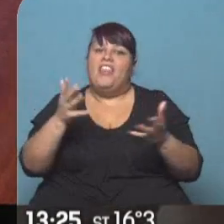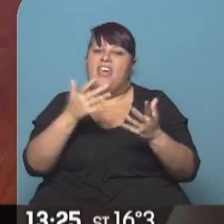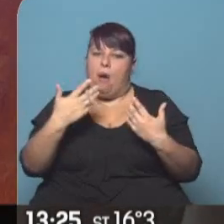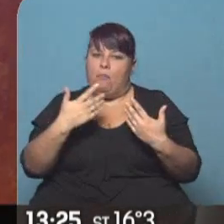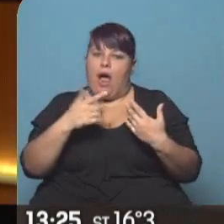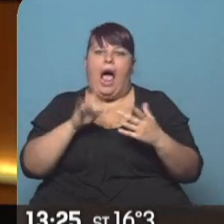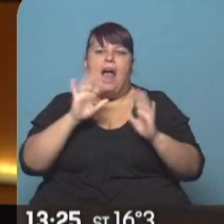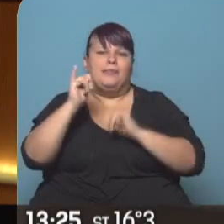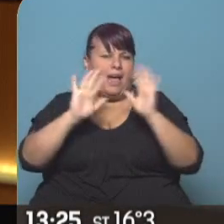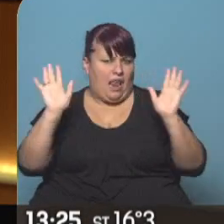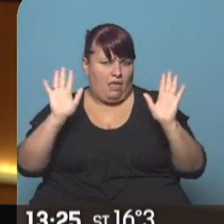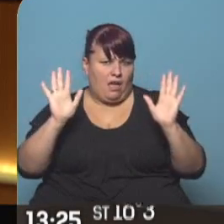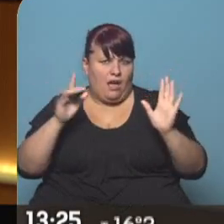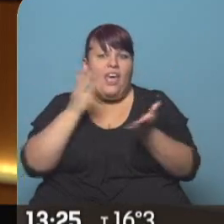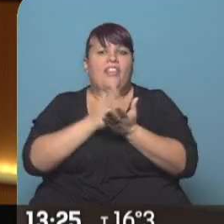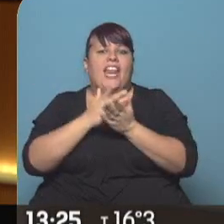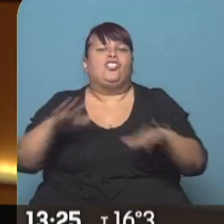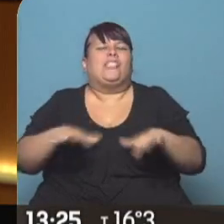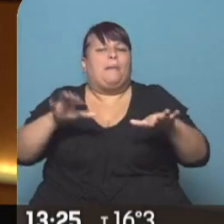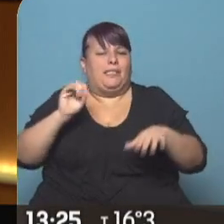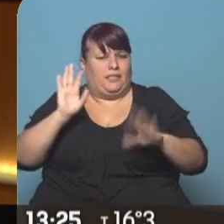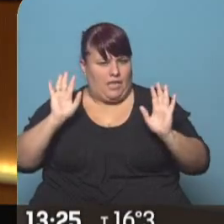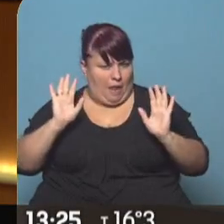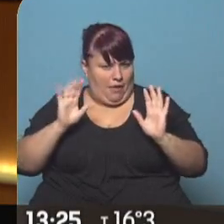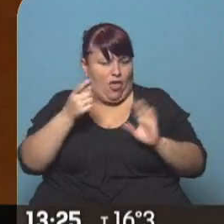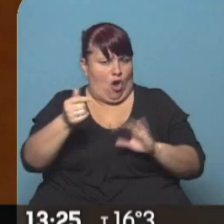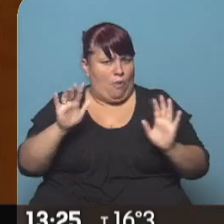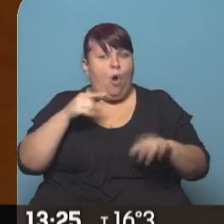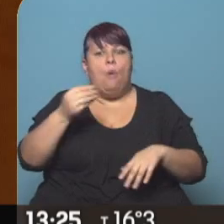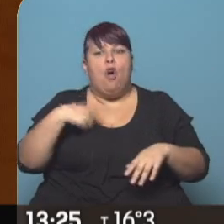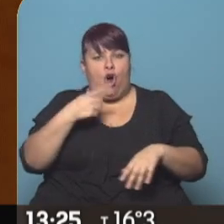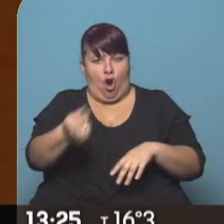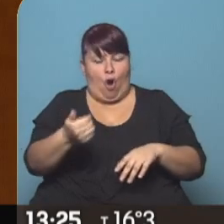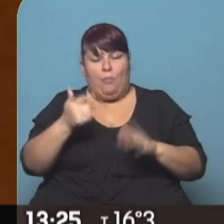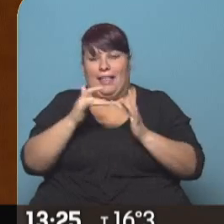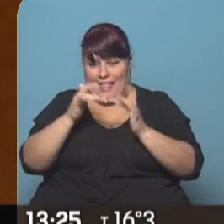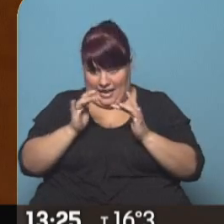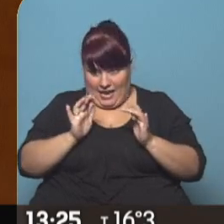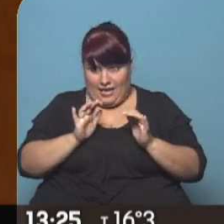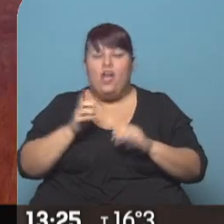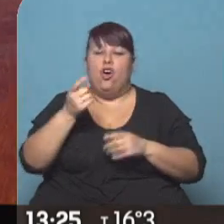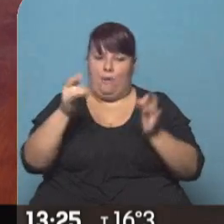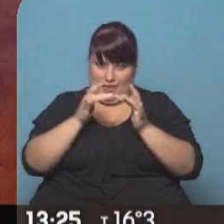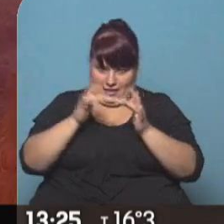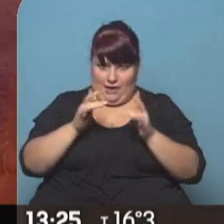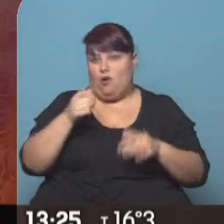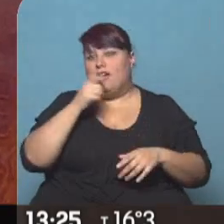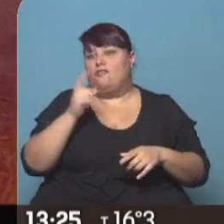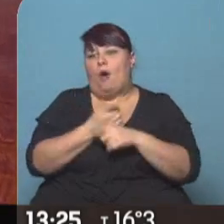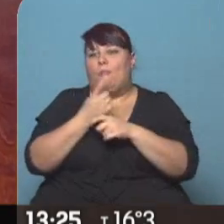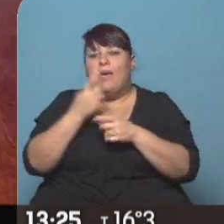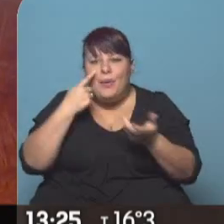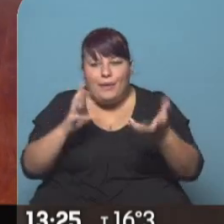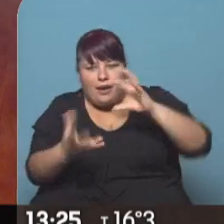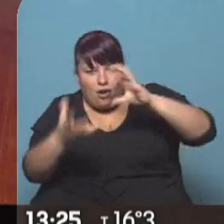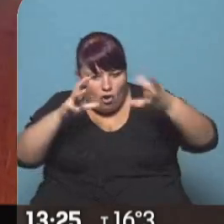para lo que en Y no hay explicar nada. Es derecho de arrepentimiento, se llama, de la compra. Eso es porque uno lo compró a través de comercio electrónico. Comercio electrónico. Porque uno no tiene la posibilidad de